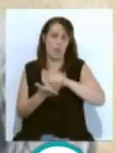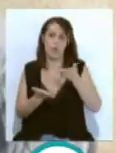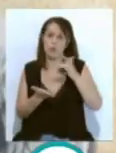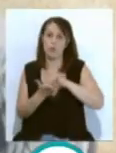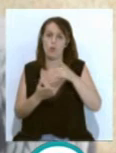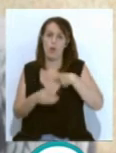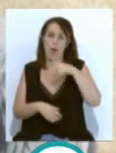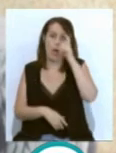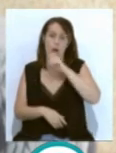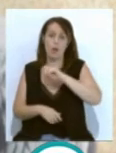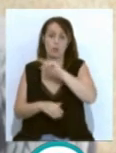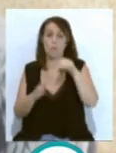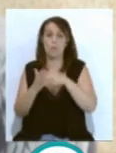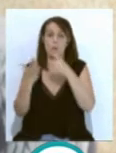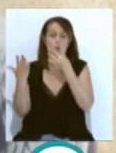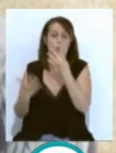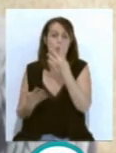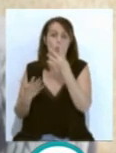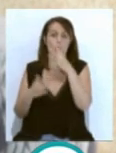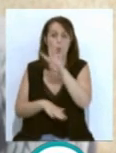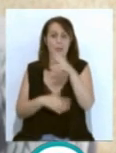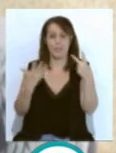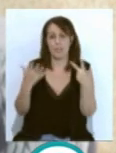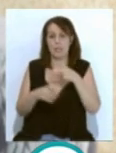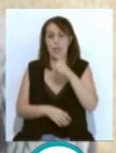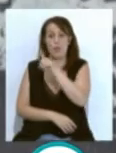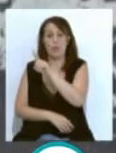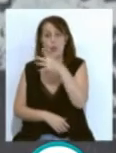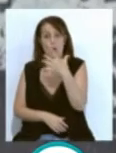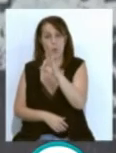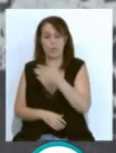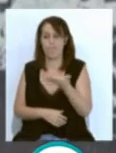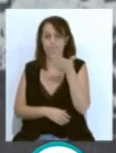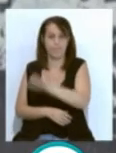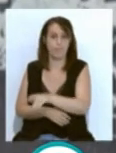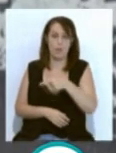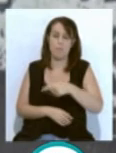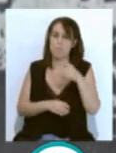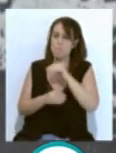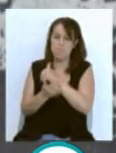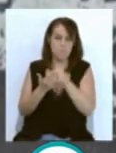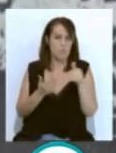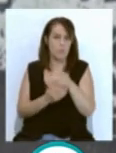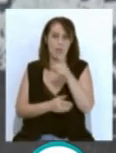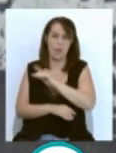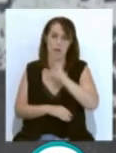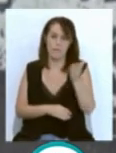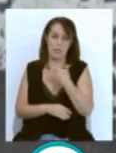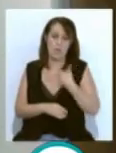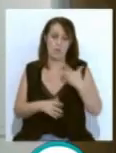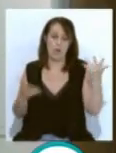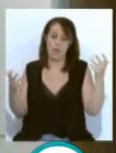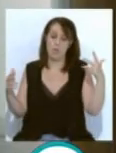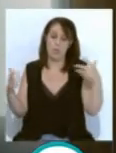1947 provocó 150 muertos y miles de heridos, un accidente del que aún se desconocen muchos datos.